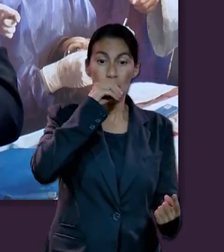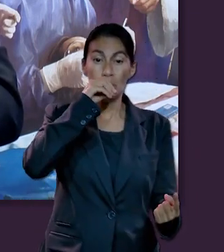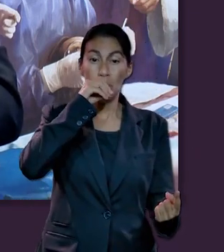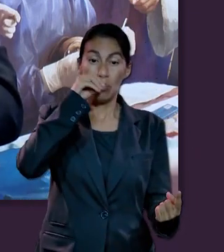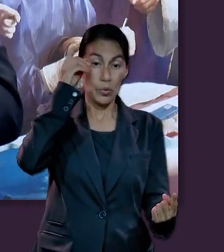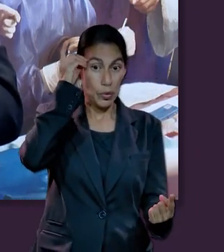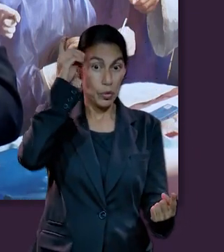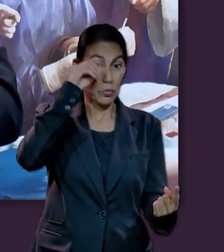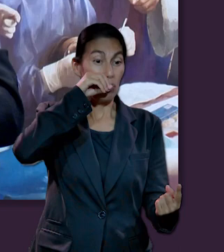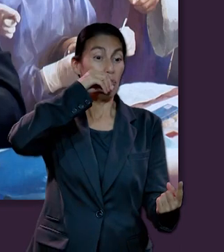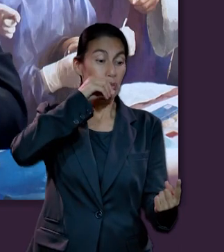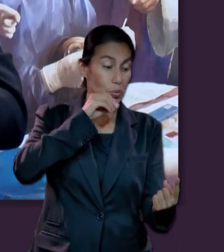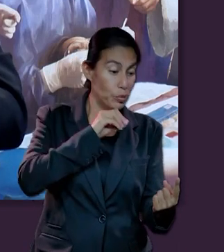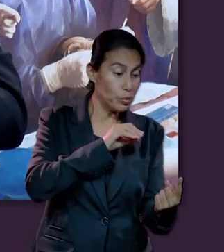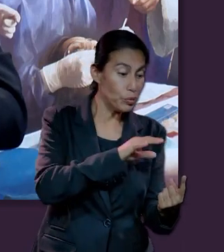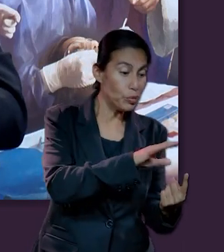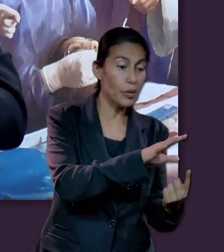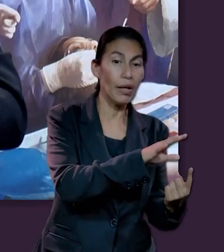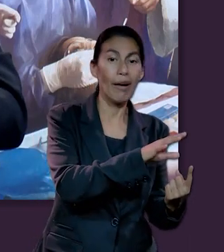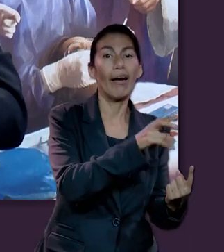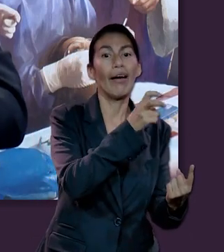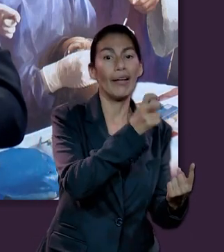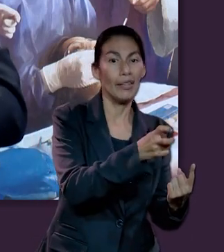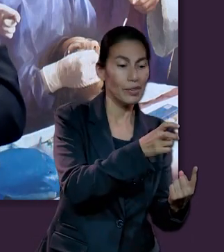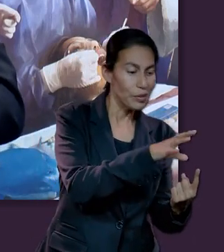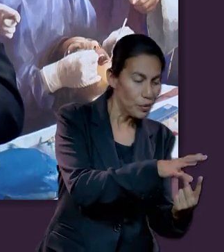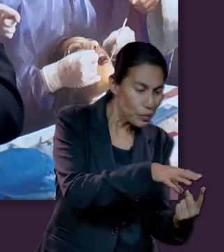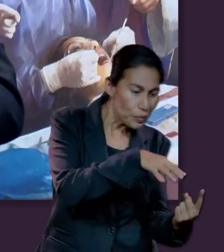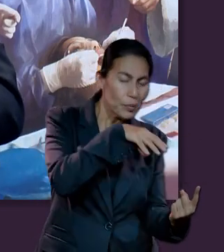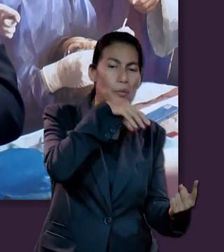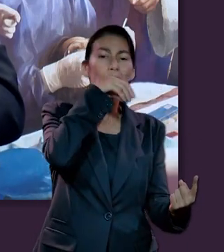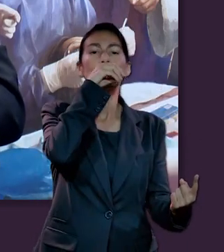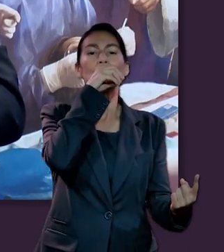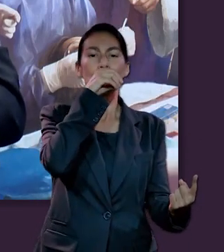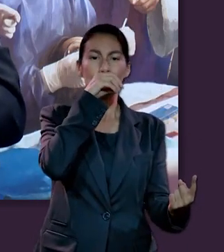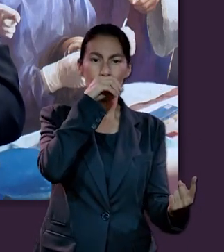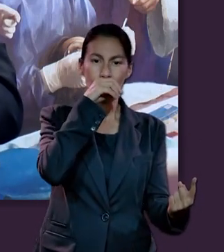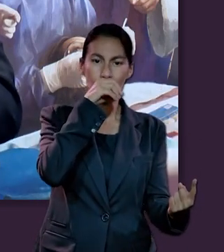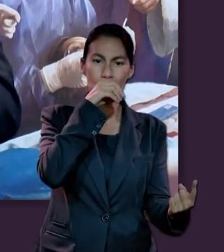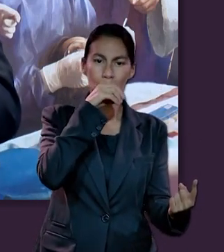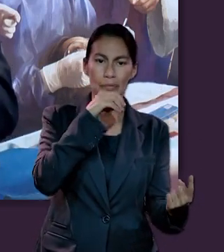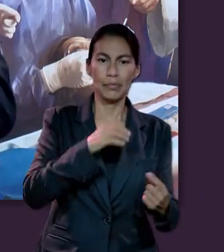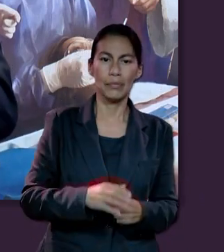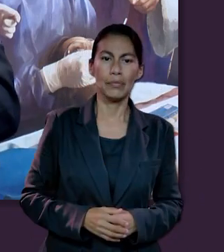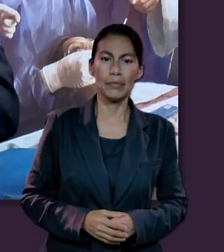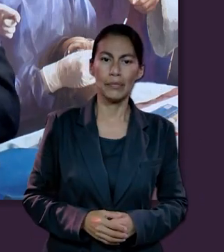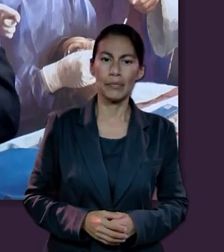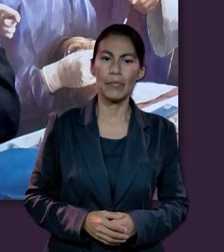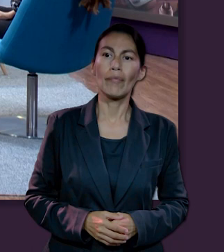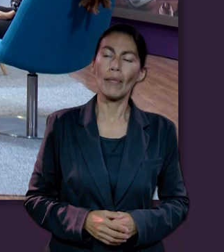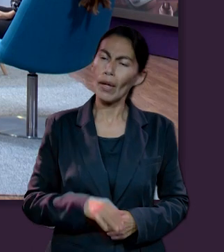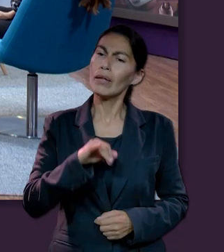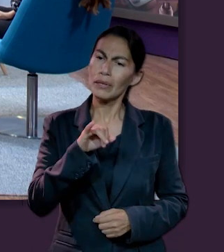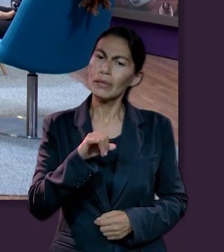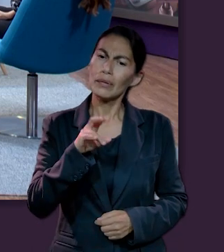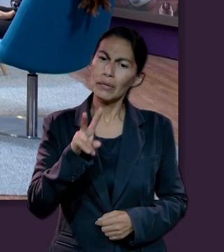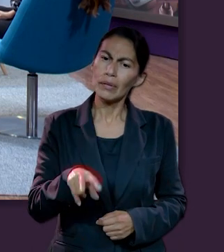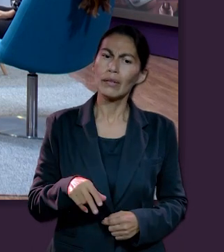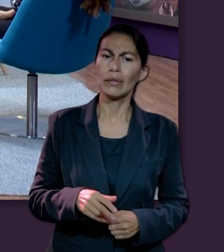hálito que nos da vida, esa respiración que tenemos divina, vuelve entonces a su origen.